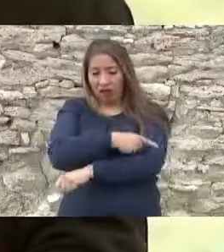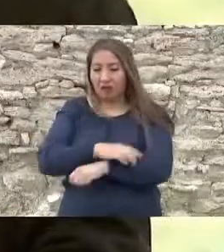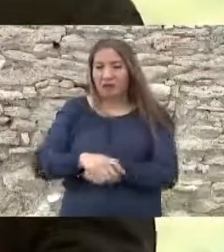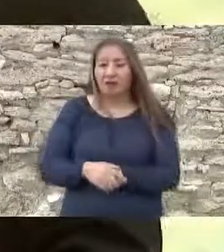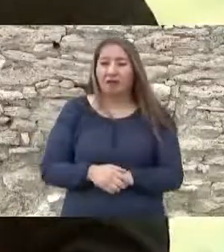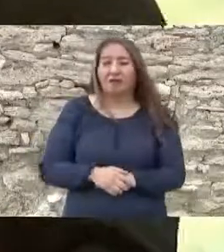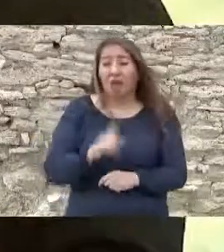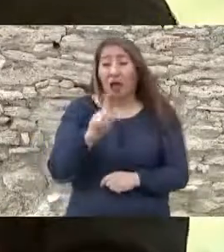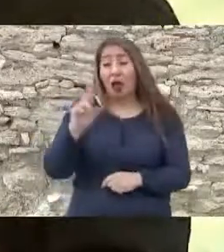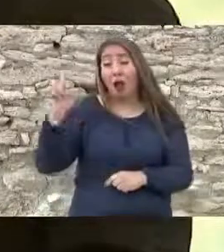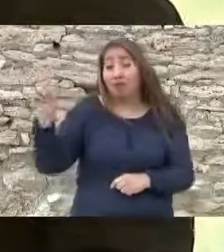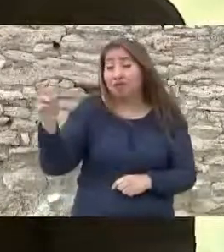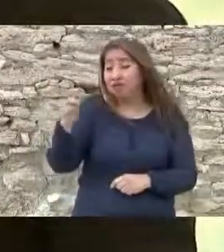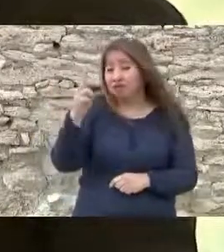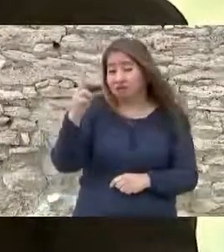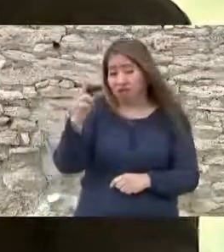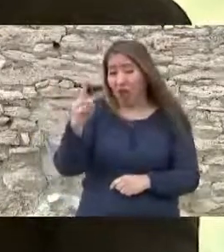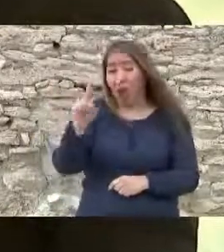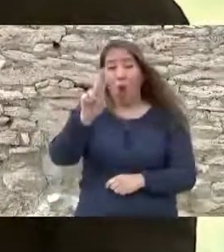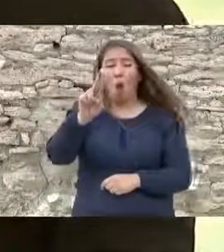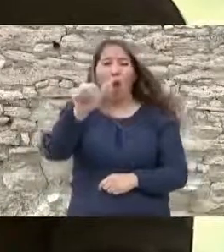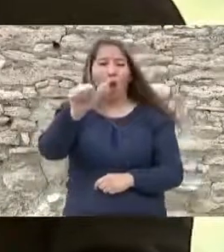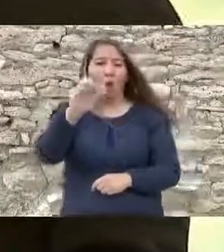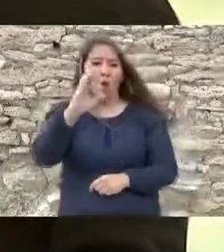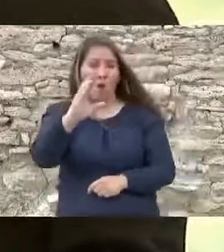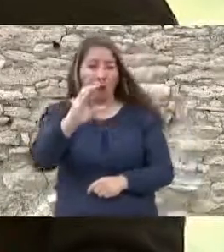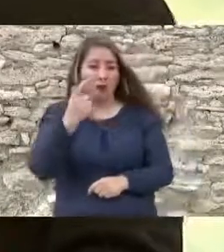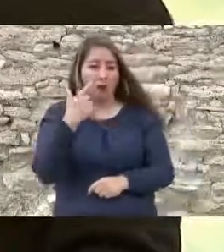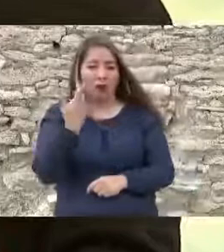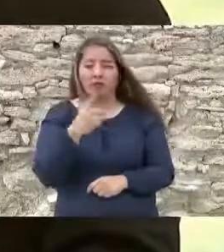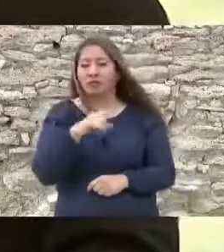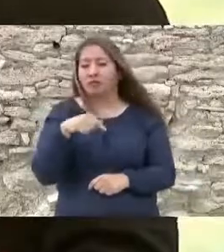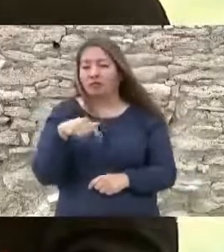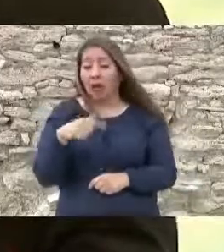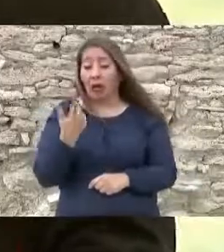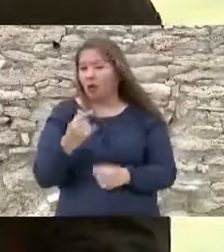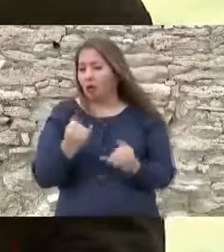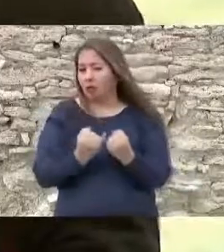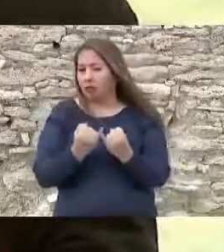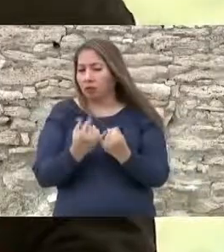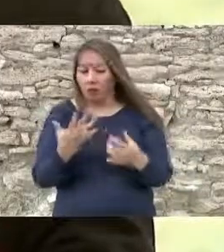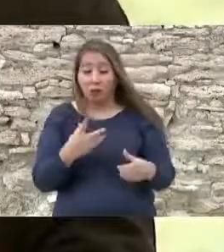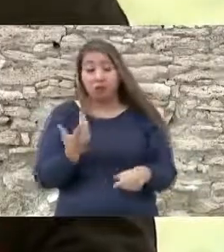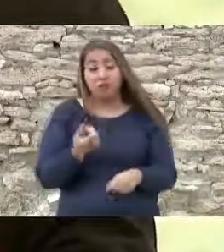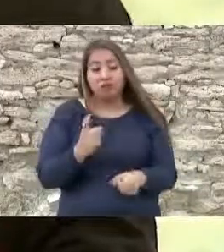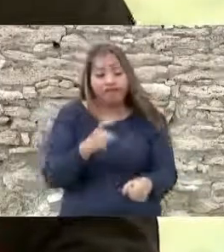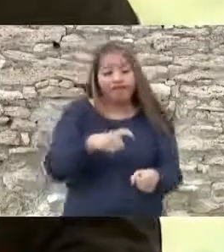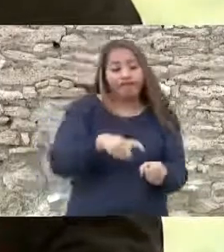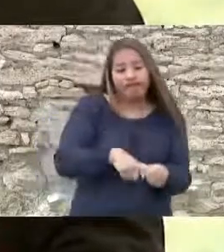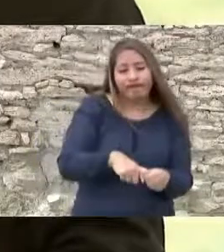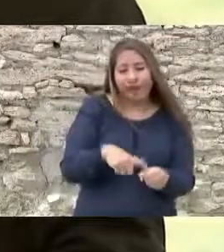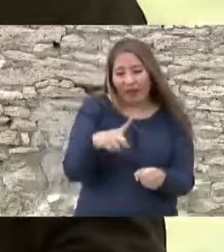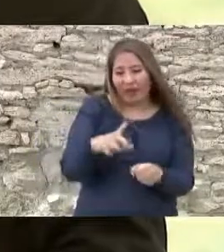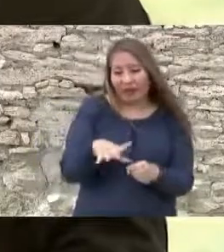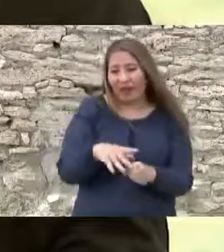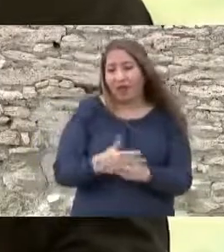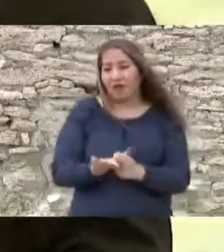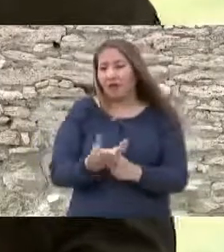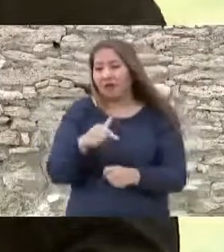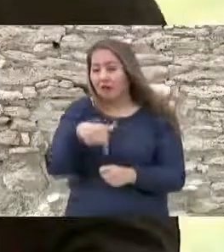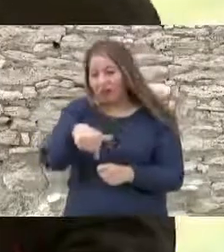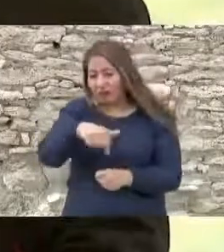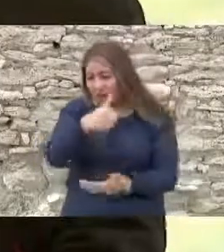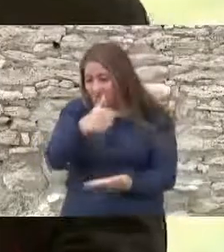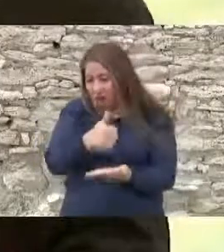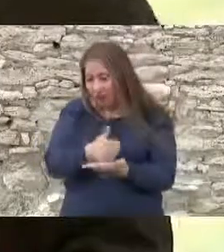La Universidad Autónoma de Coahuila se ha integrado también a estos esfuerzos con la operación en